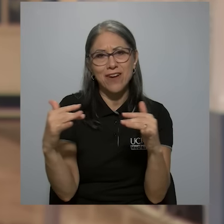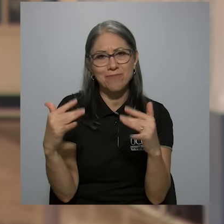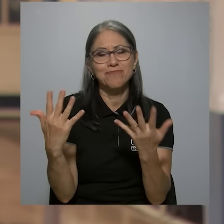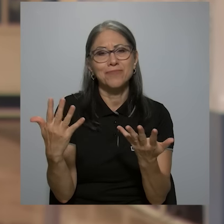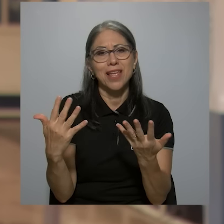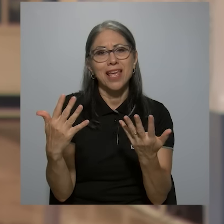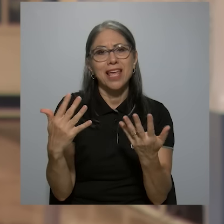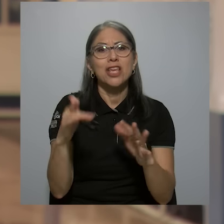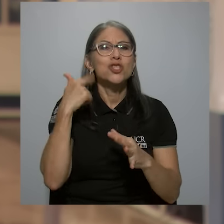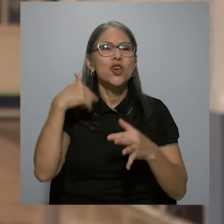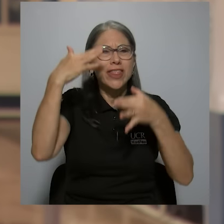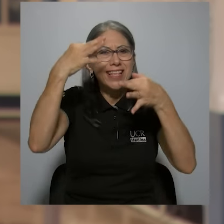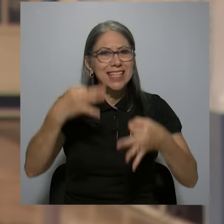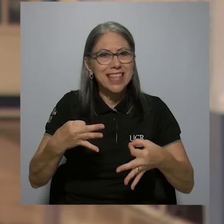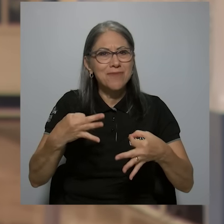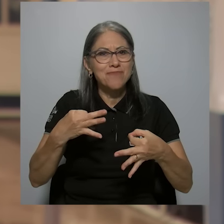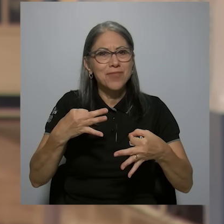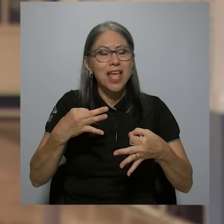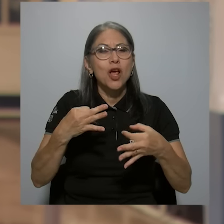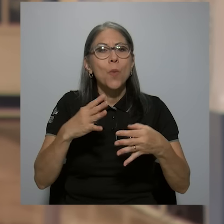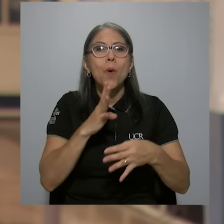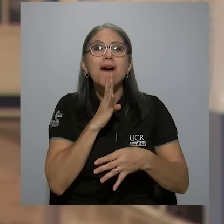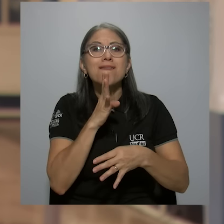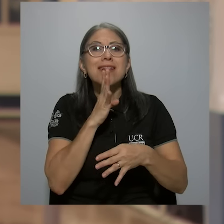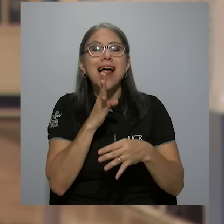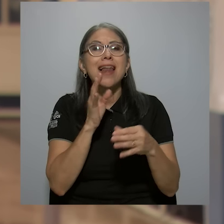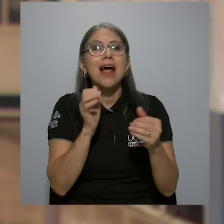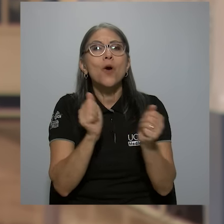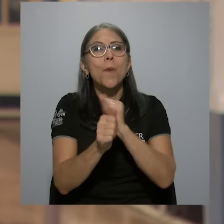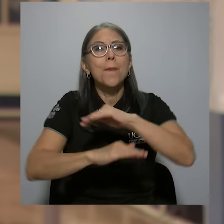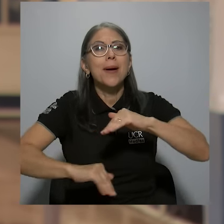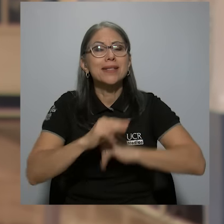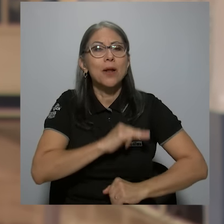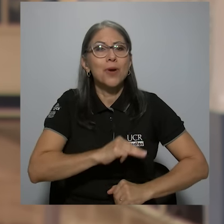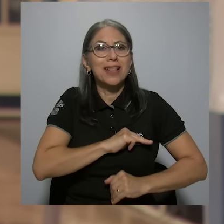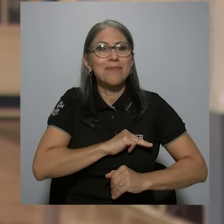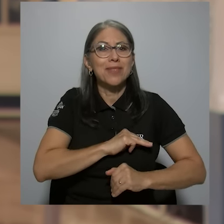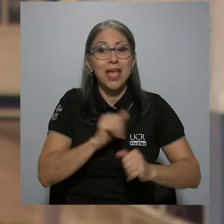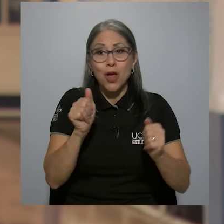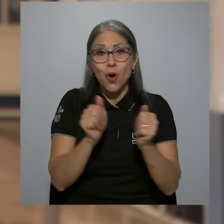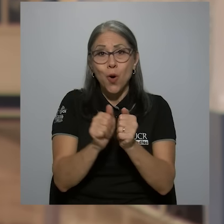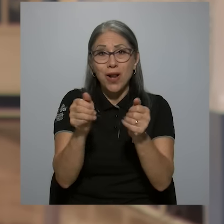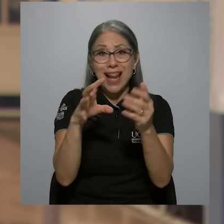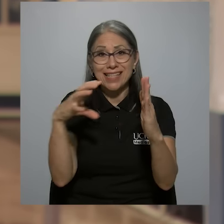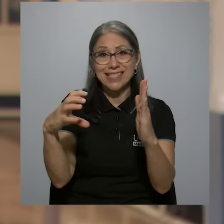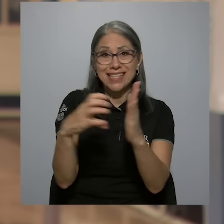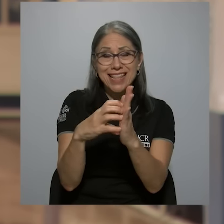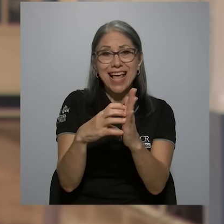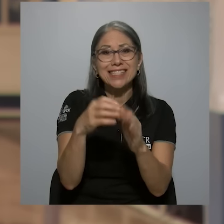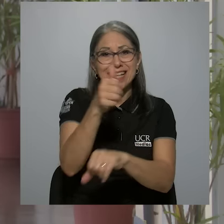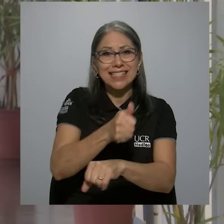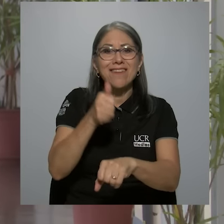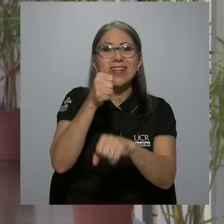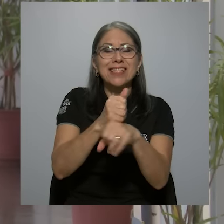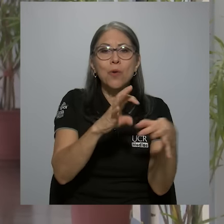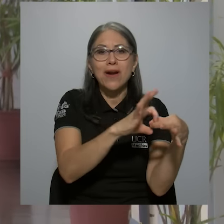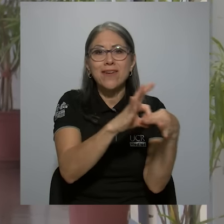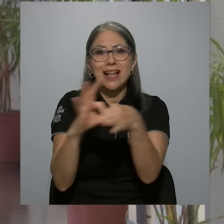y a tratar de la moralidad y cómo a partir de la cita se estableció una relación entre guerra y moralidad.